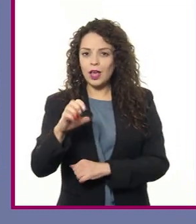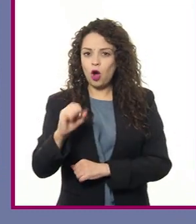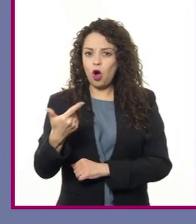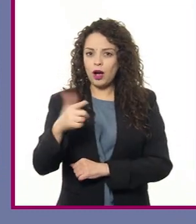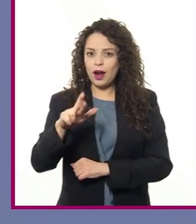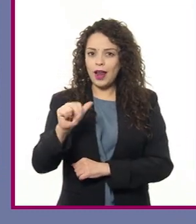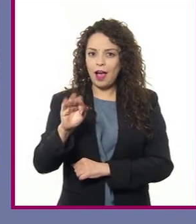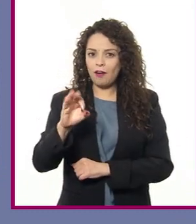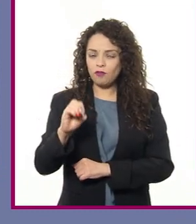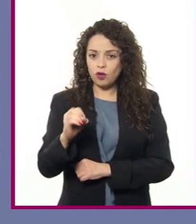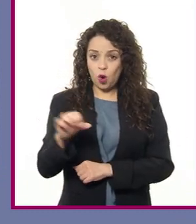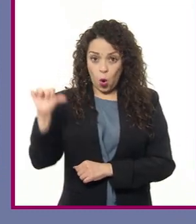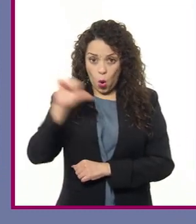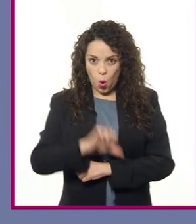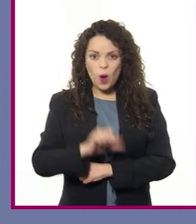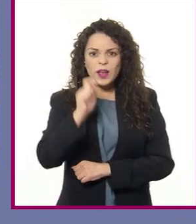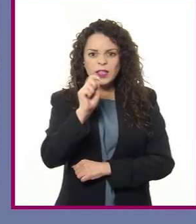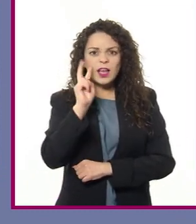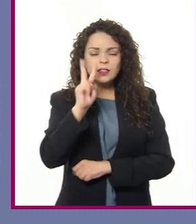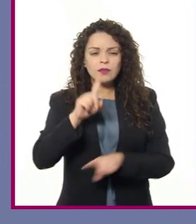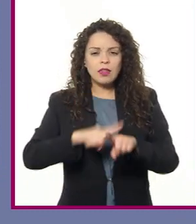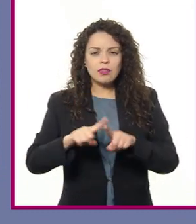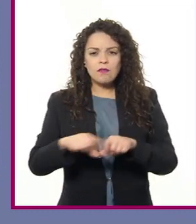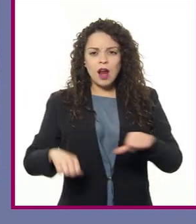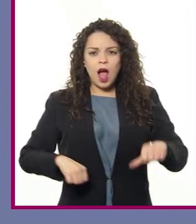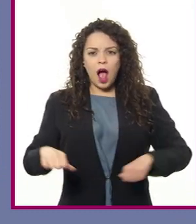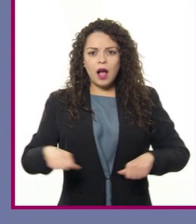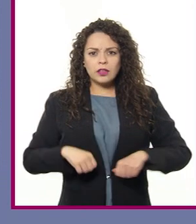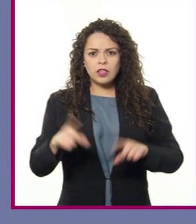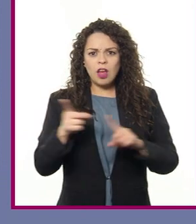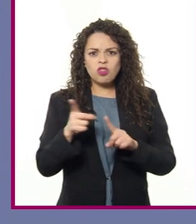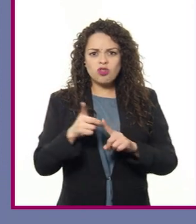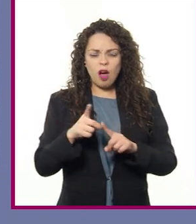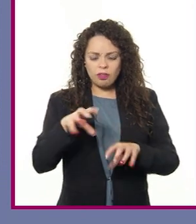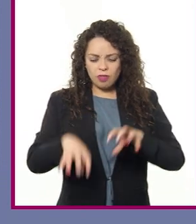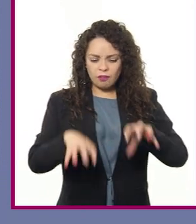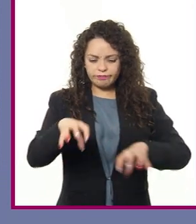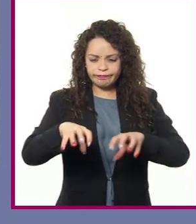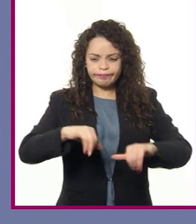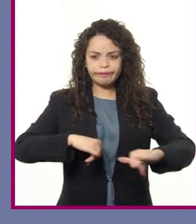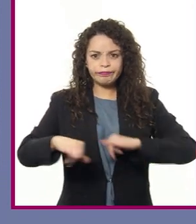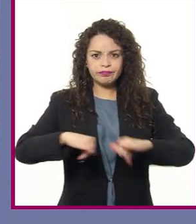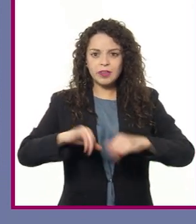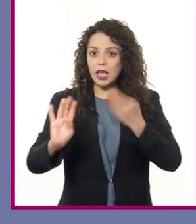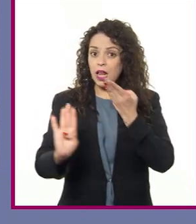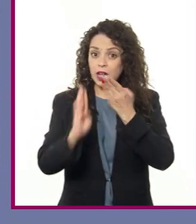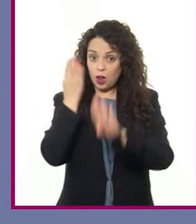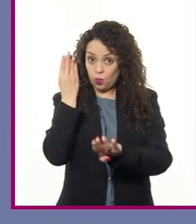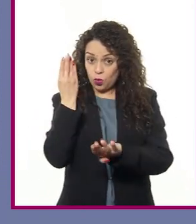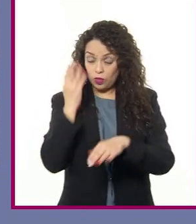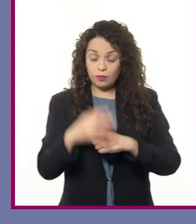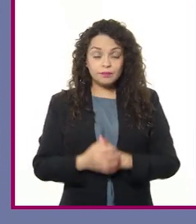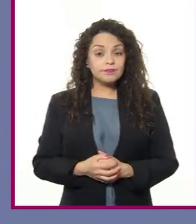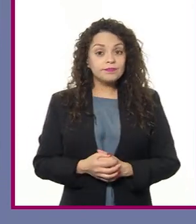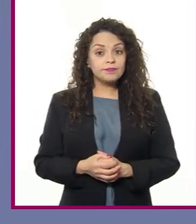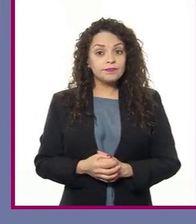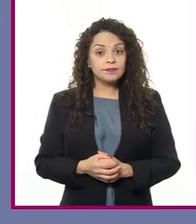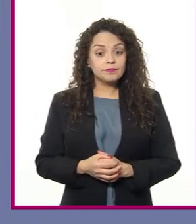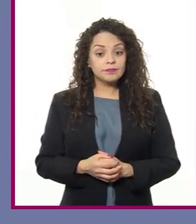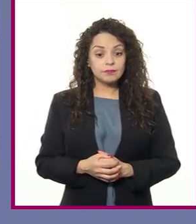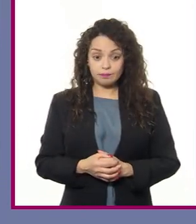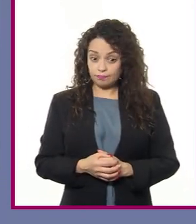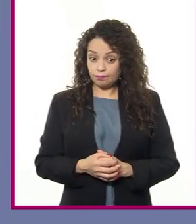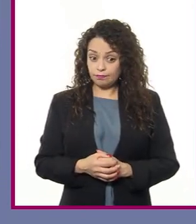ver la distribución de las actividades económicas primarias en el mundo. Las actividades